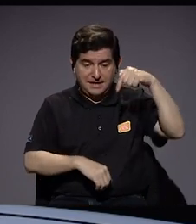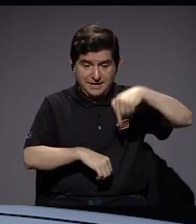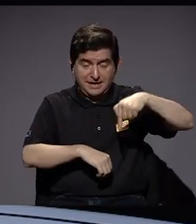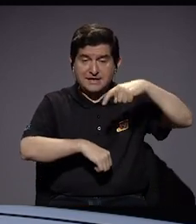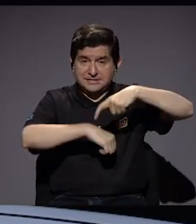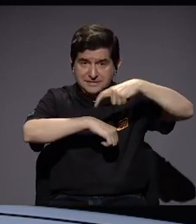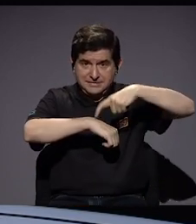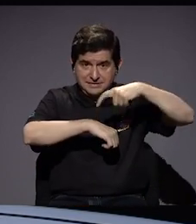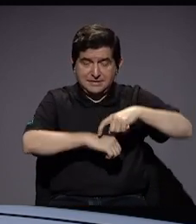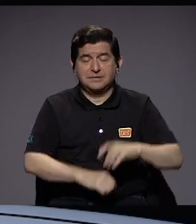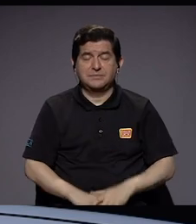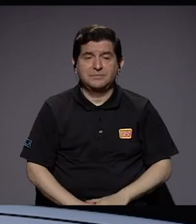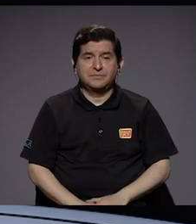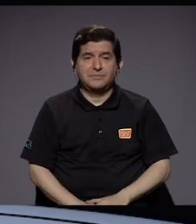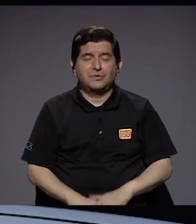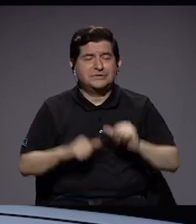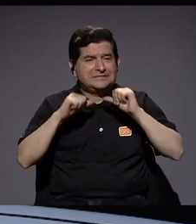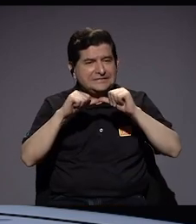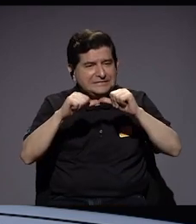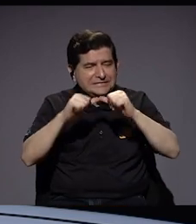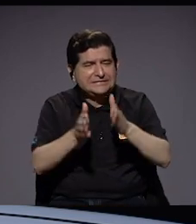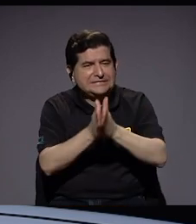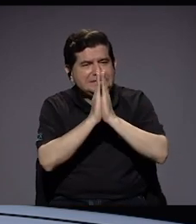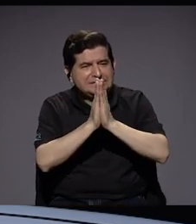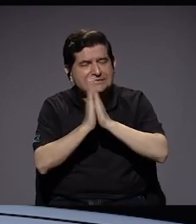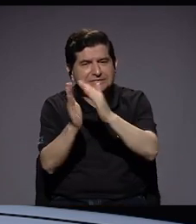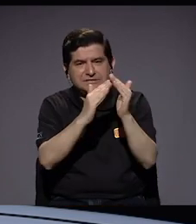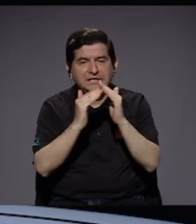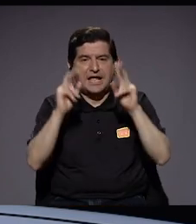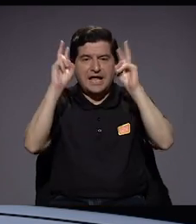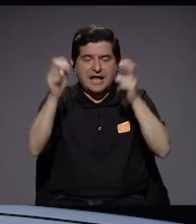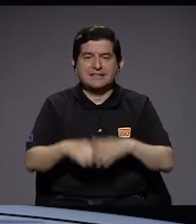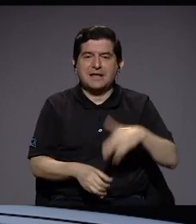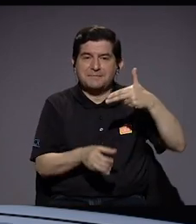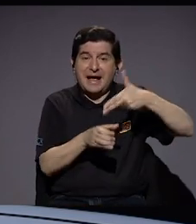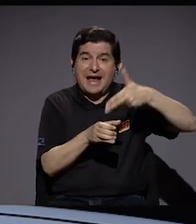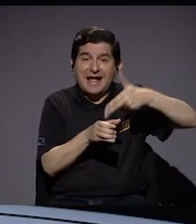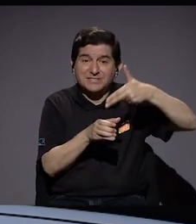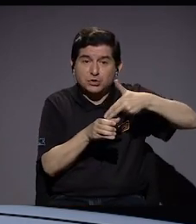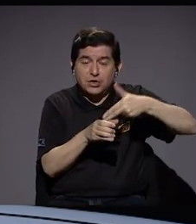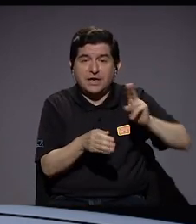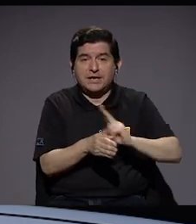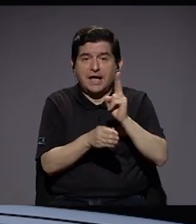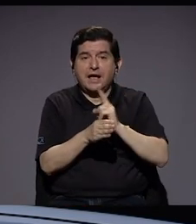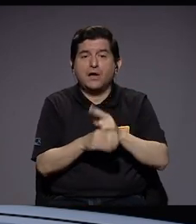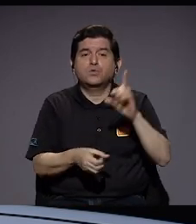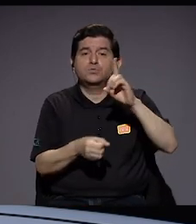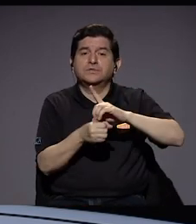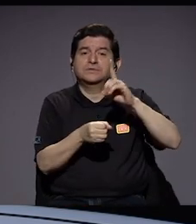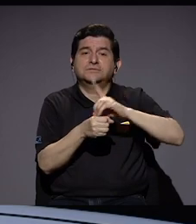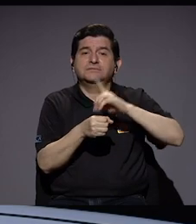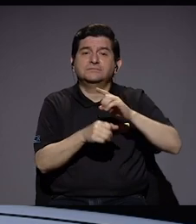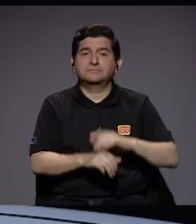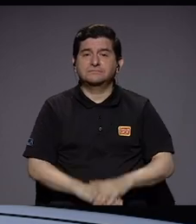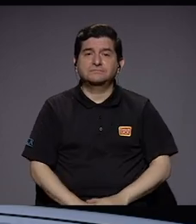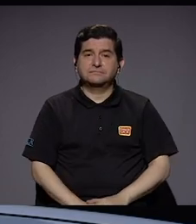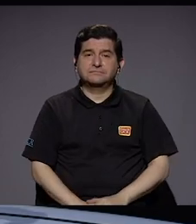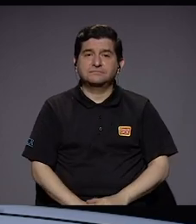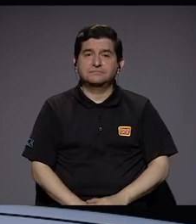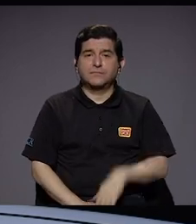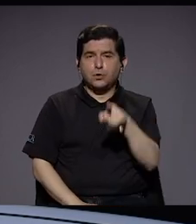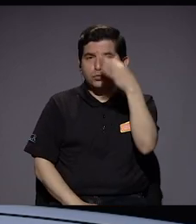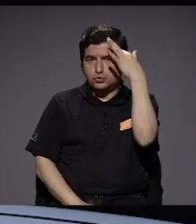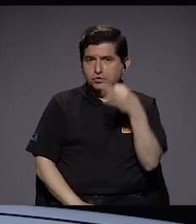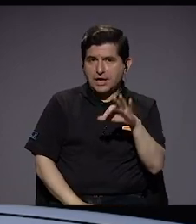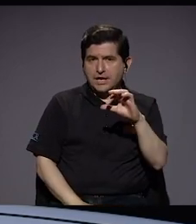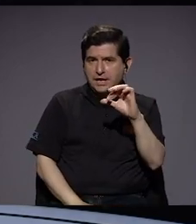sido sistemático la solicitud del pueblo por el tema de la gasolina de parte de los diputados y diputadas. ¿Cuáles